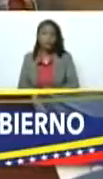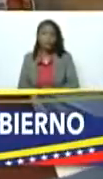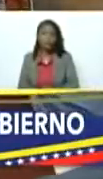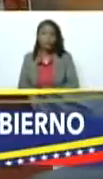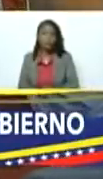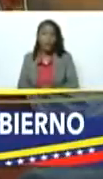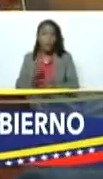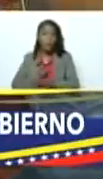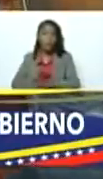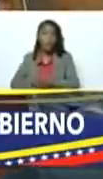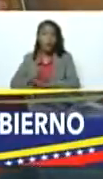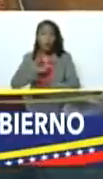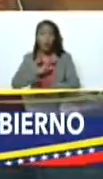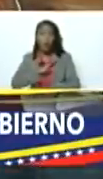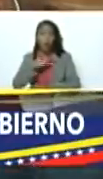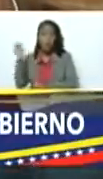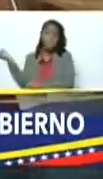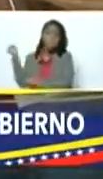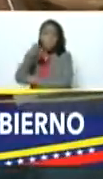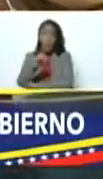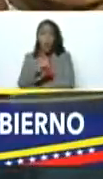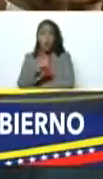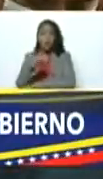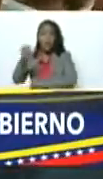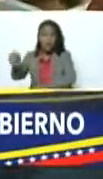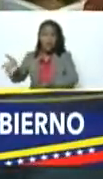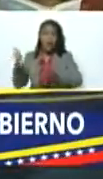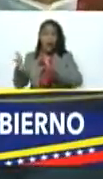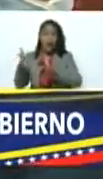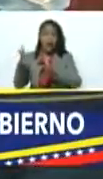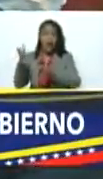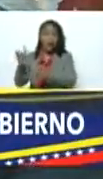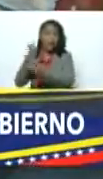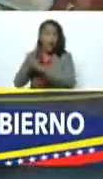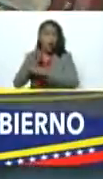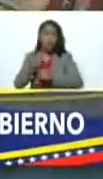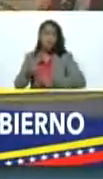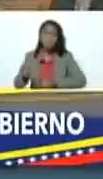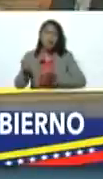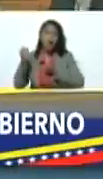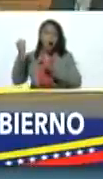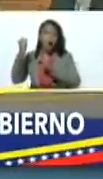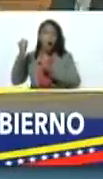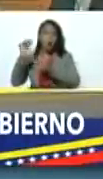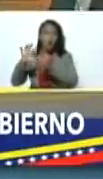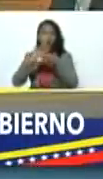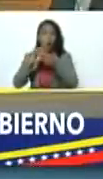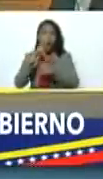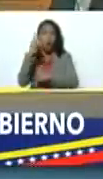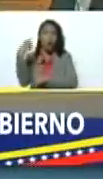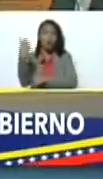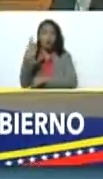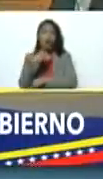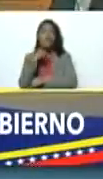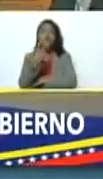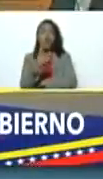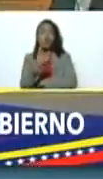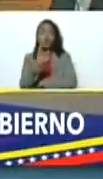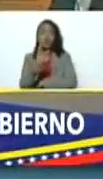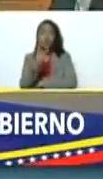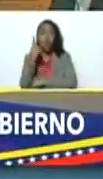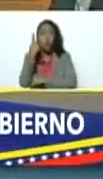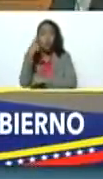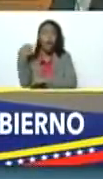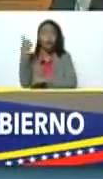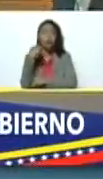porque tenemos que vencer el bloqueo tenemos que unir una sola voz gobernadores una